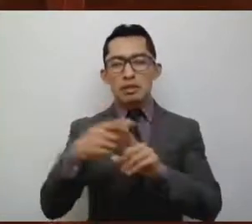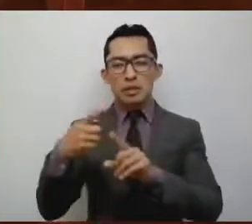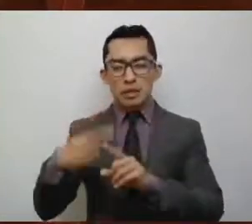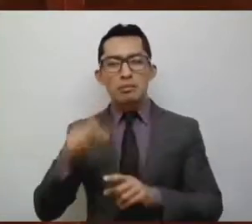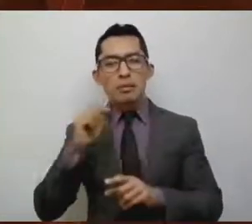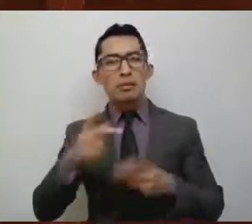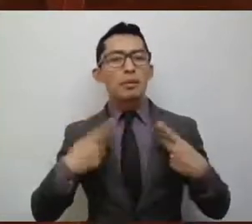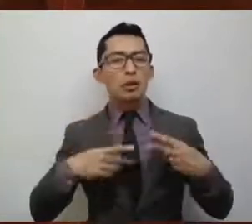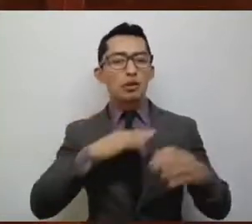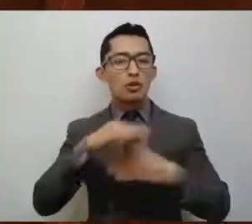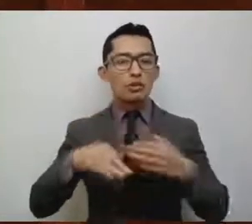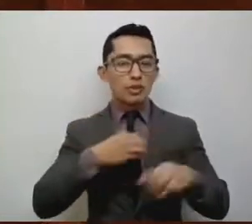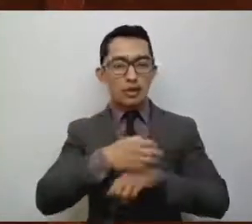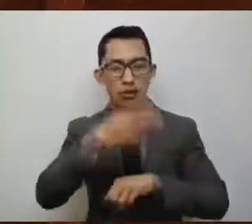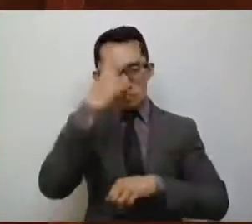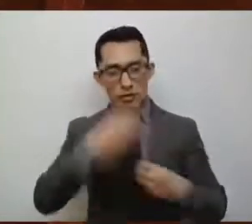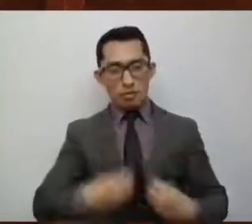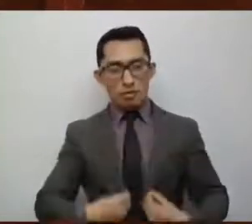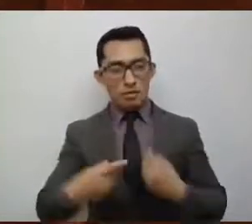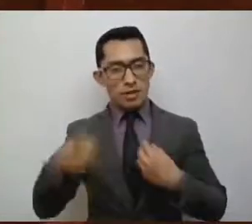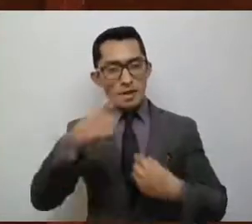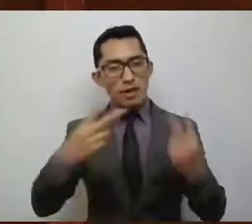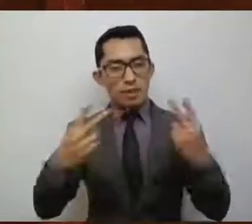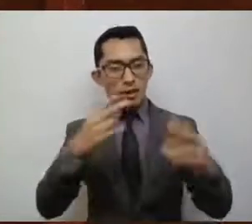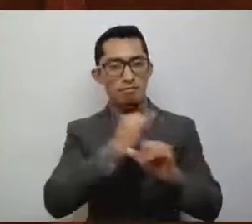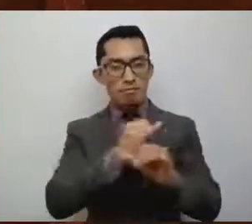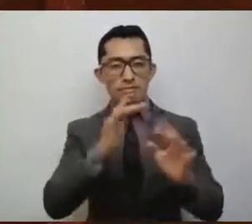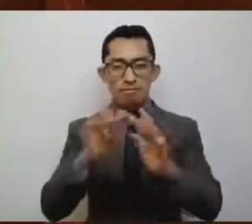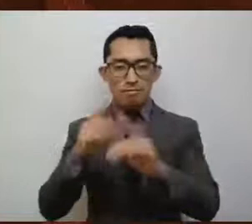que nos siguen a través de las distintas redes sociales. Gracias.